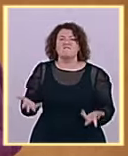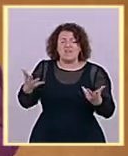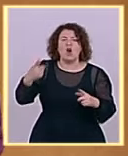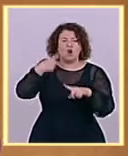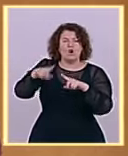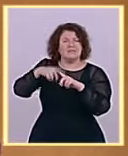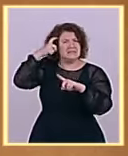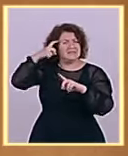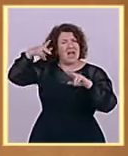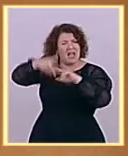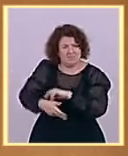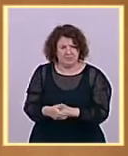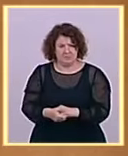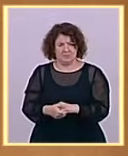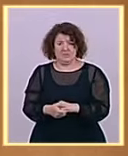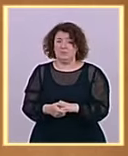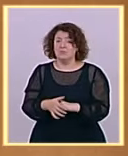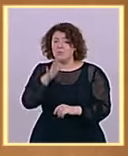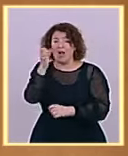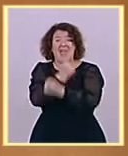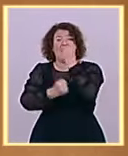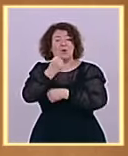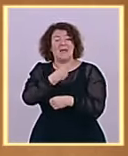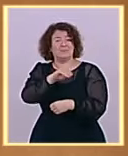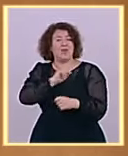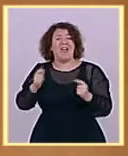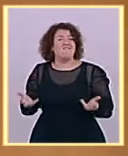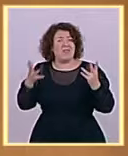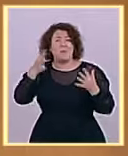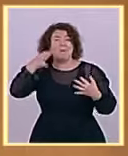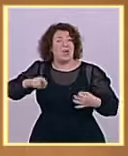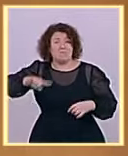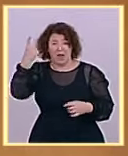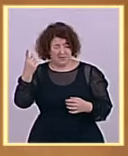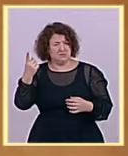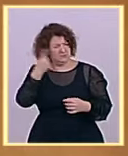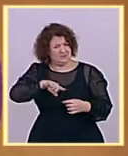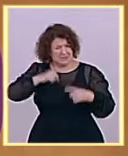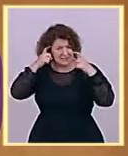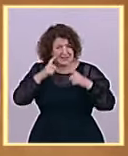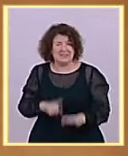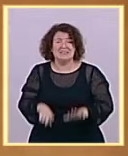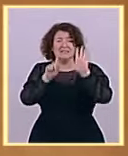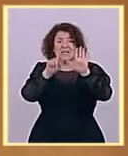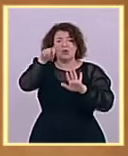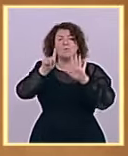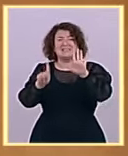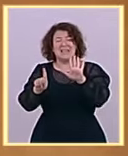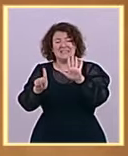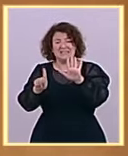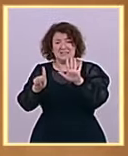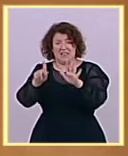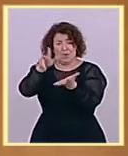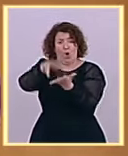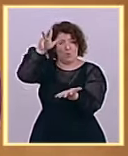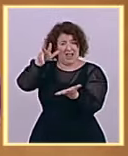española. Insisto, 6,6 en el dato homologado, el último dato publicado, en relación con la media de la zona